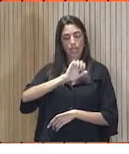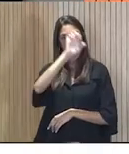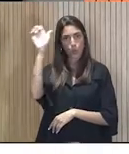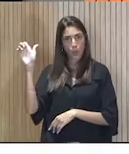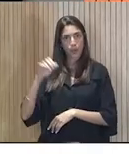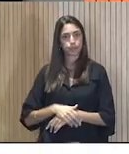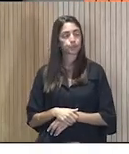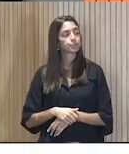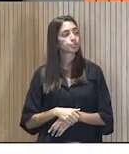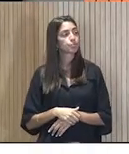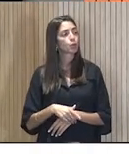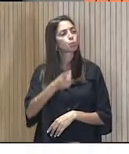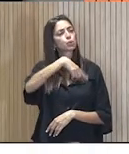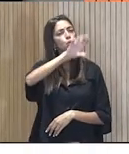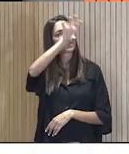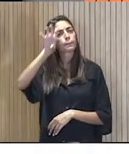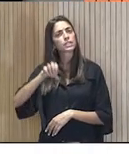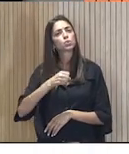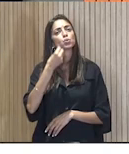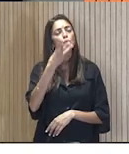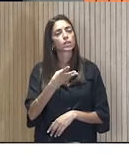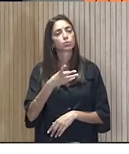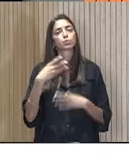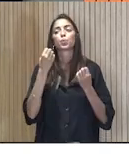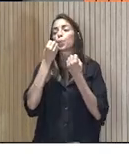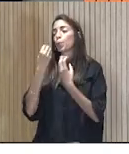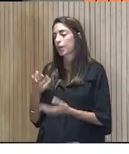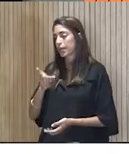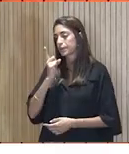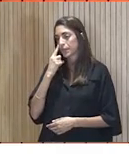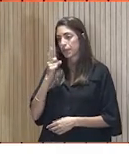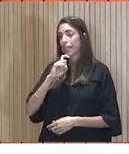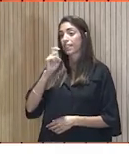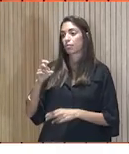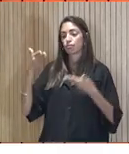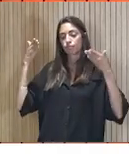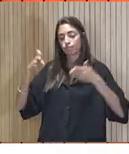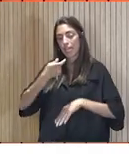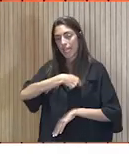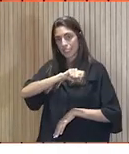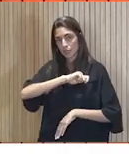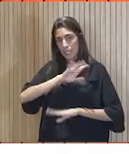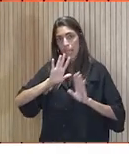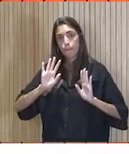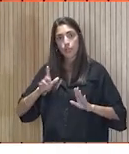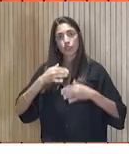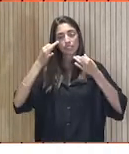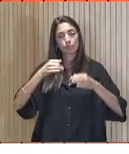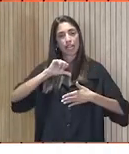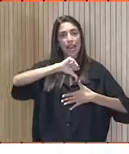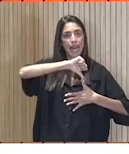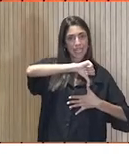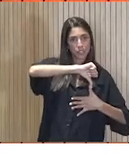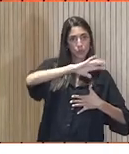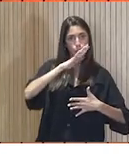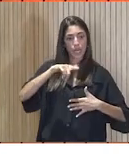¿En cuántos países estáis? Bueno, la fundación está muy centrada en España, aunque también tiene siempre puesto un ojo en Latinoamérica donde